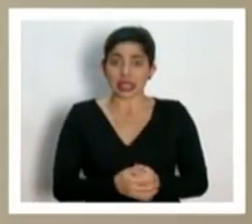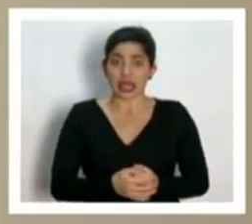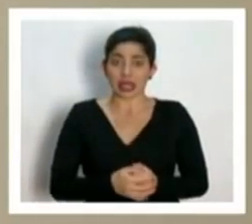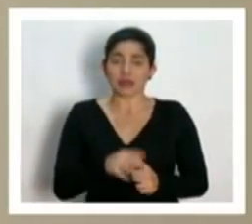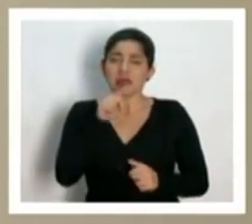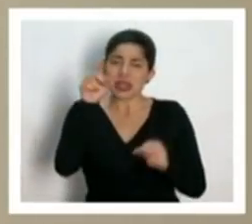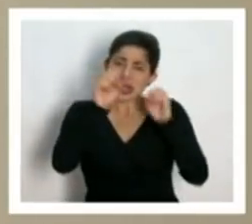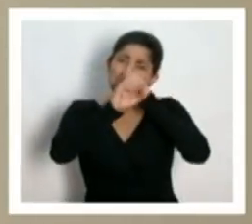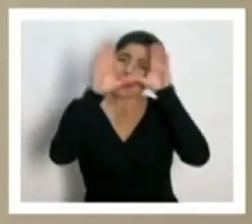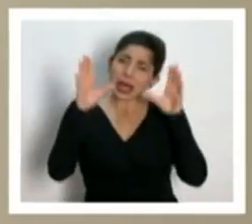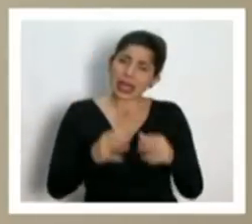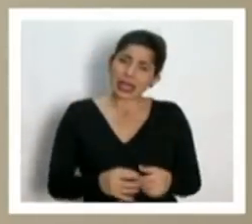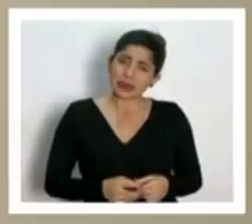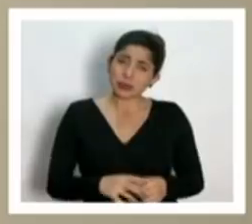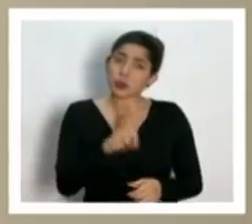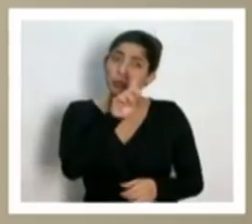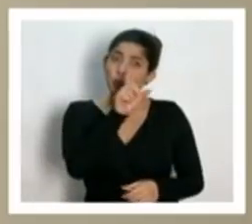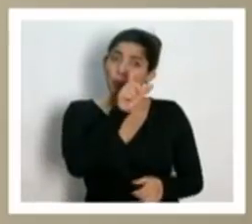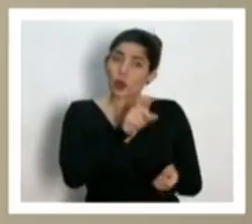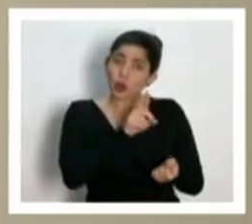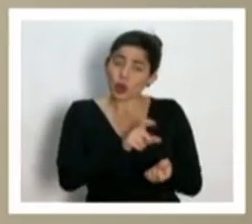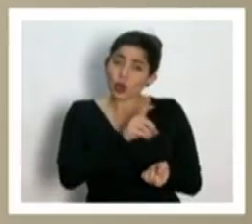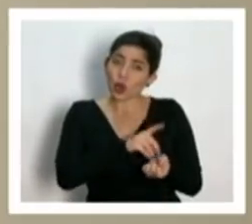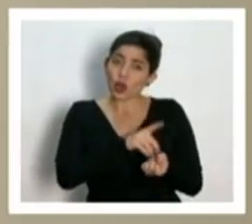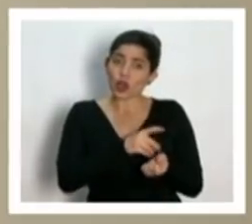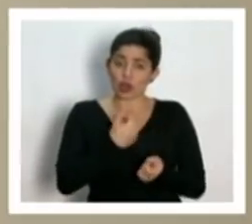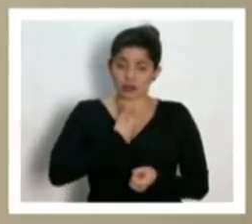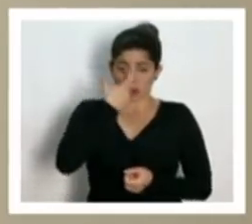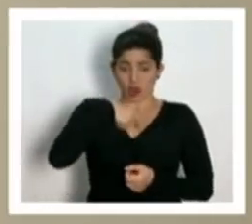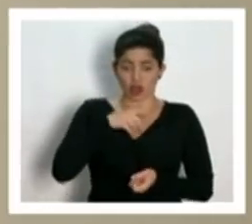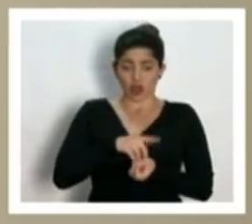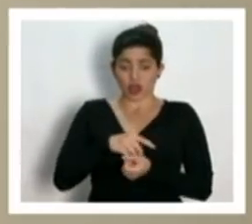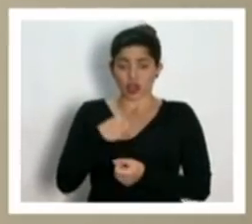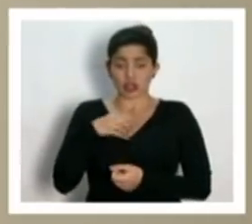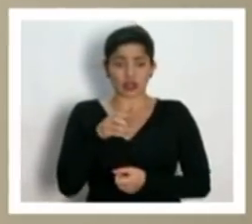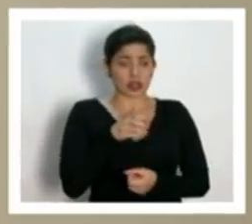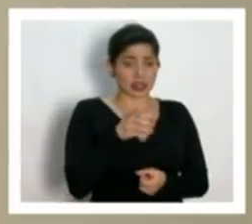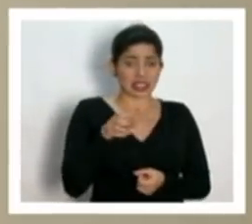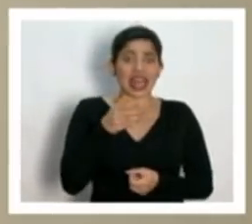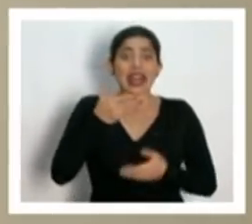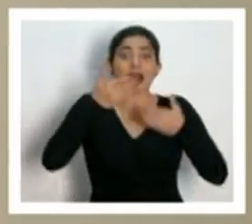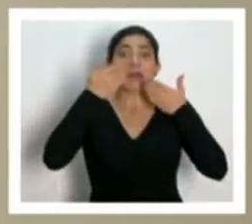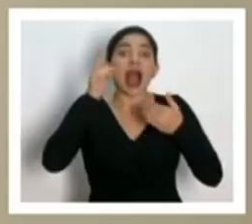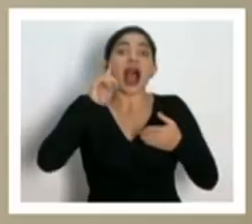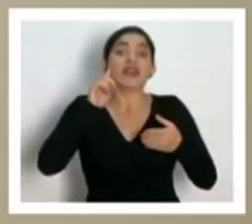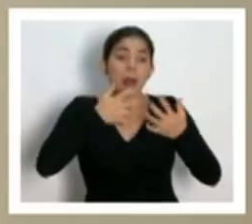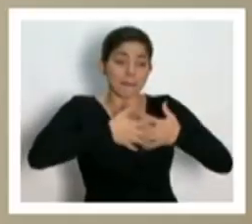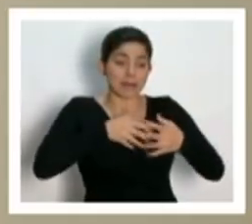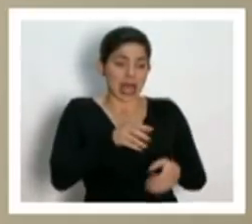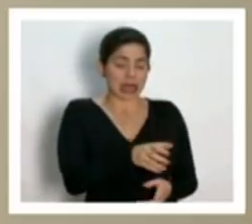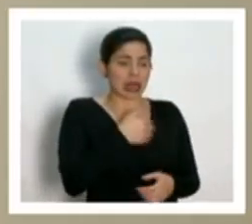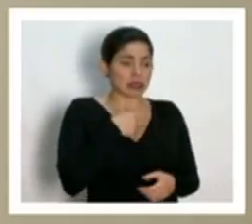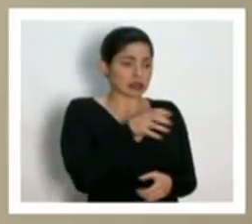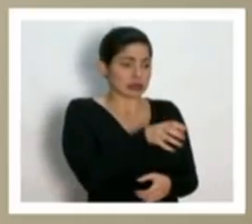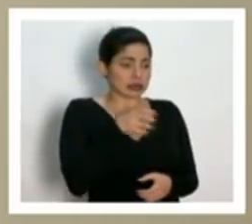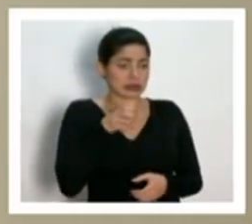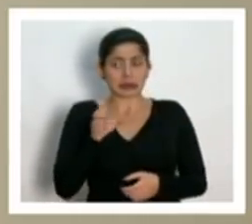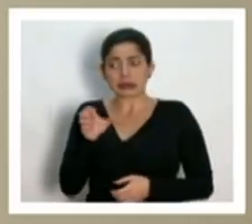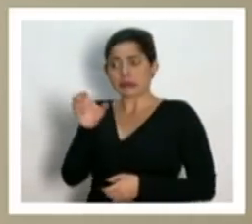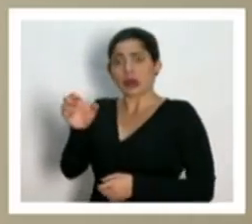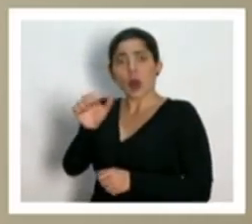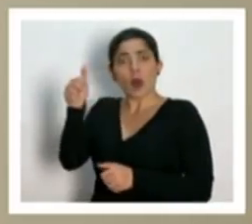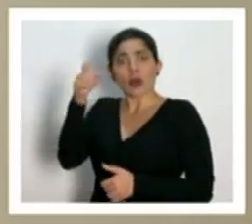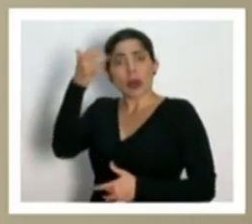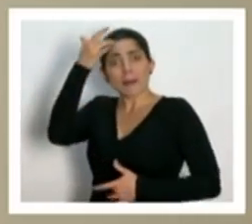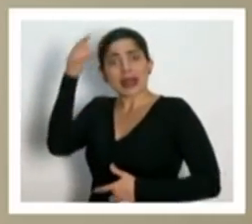imagínense para un médico estar decidiendo de verdad a quien le quito el respirador artificial para ponérselo a otro paciente